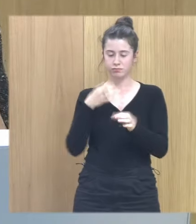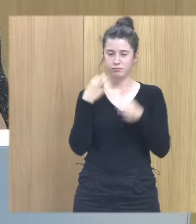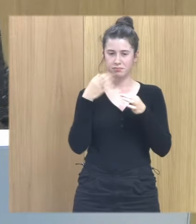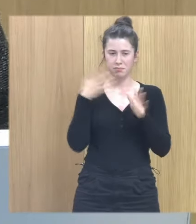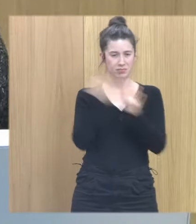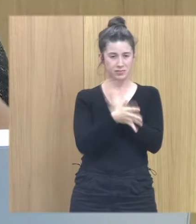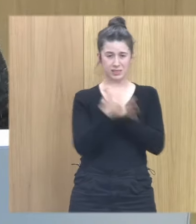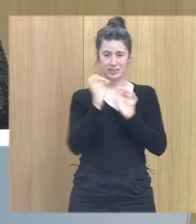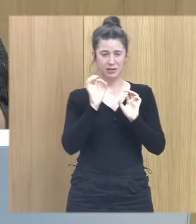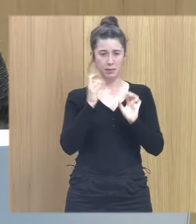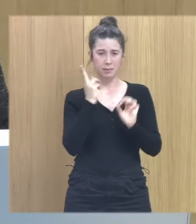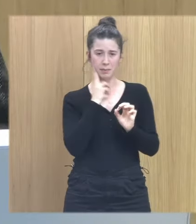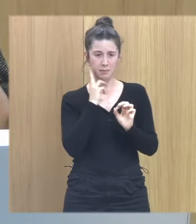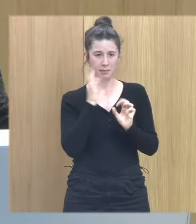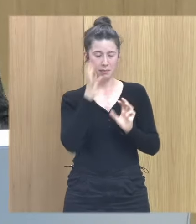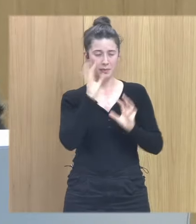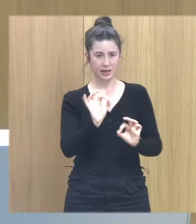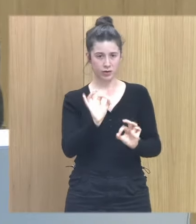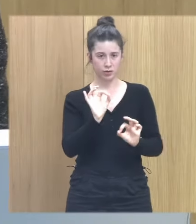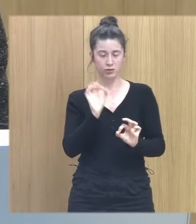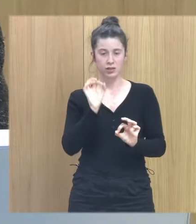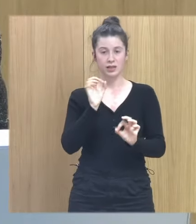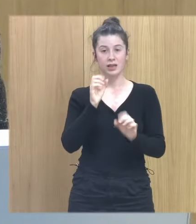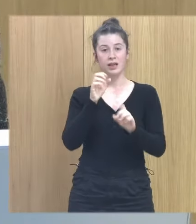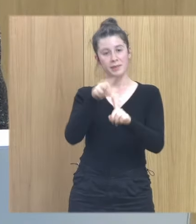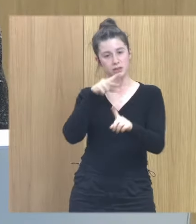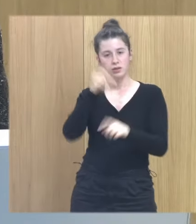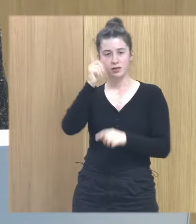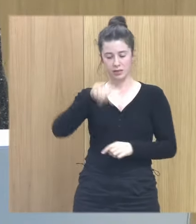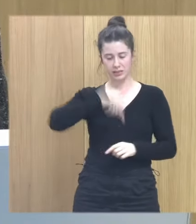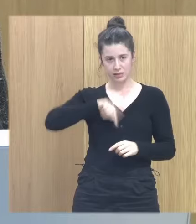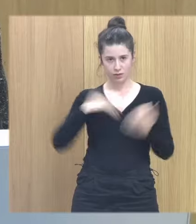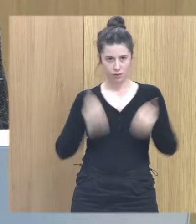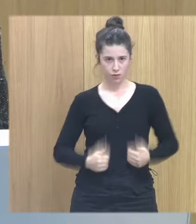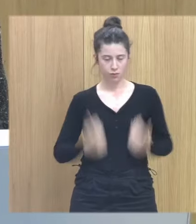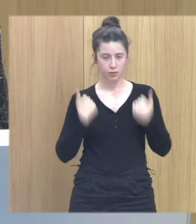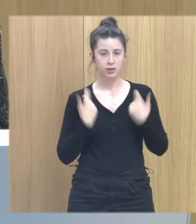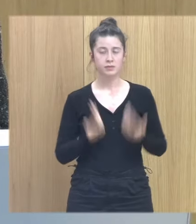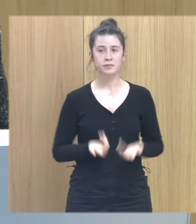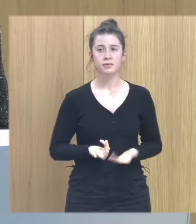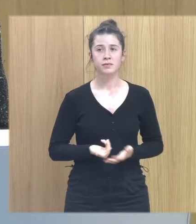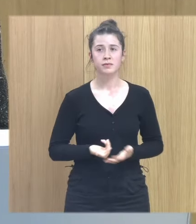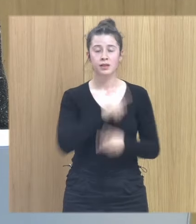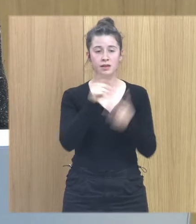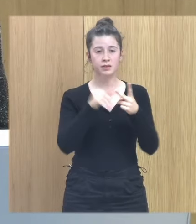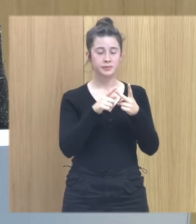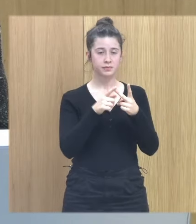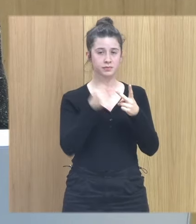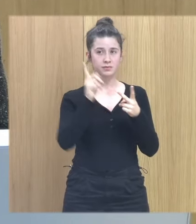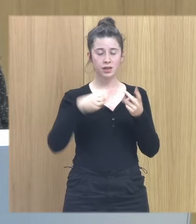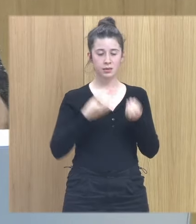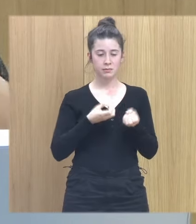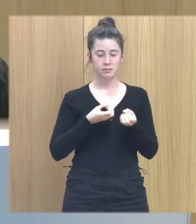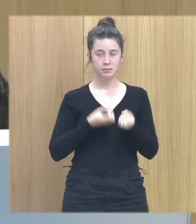visión sino la sensación corporal permanente de estar en peligro segundo la narrativa narrativa